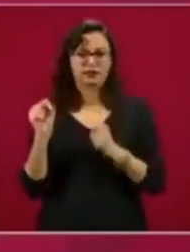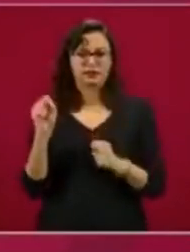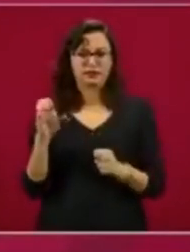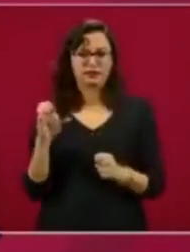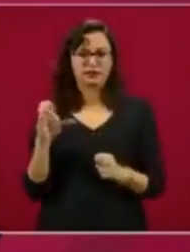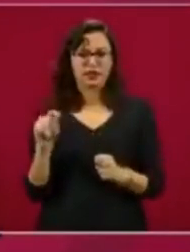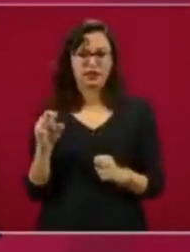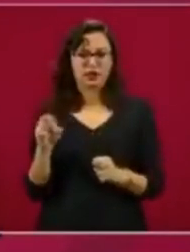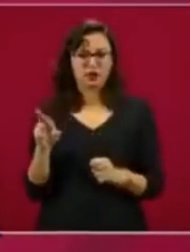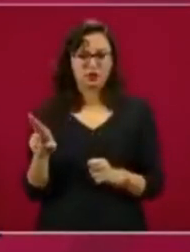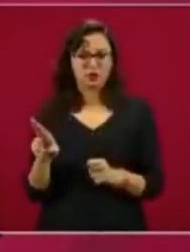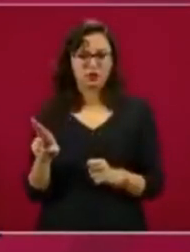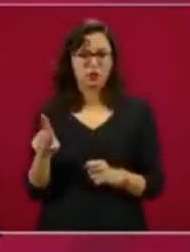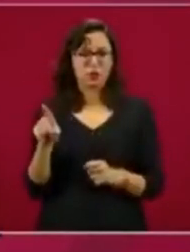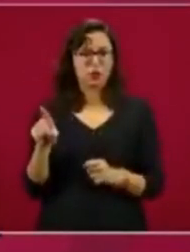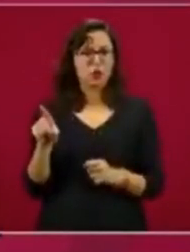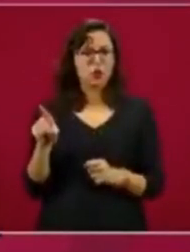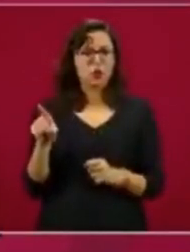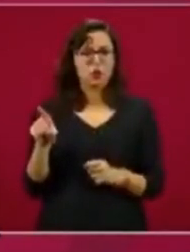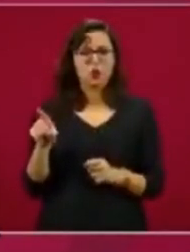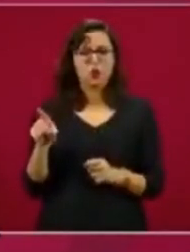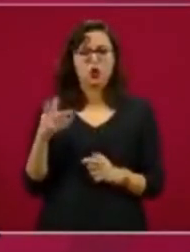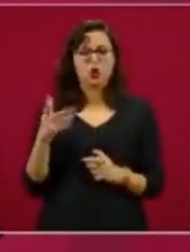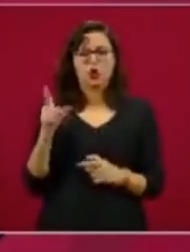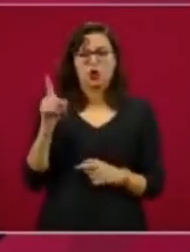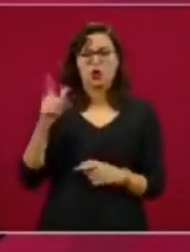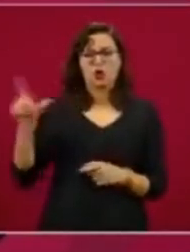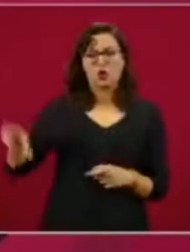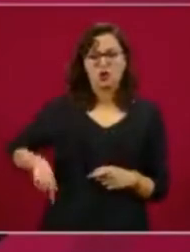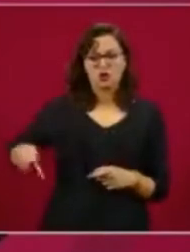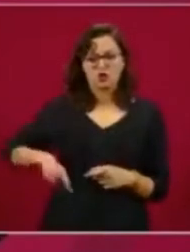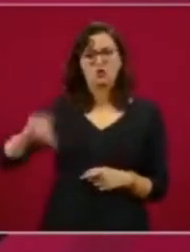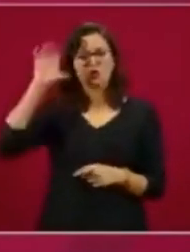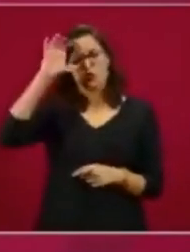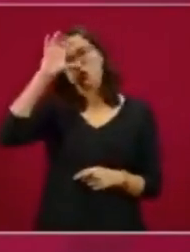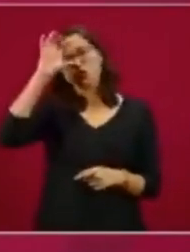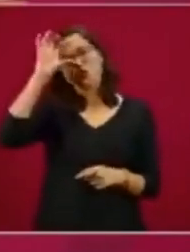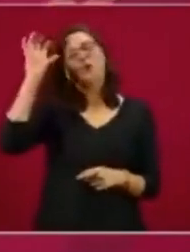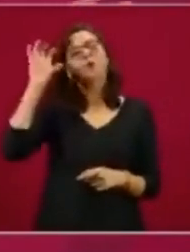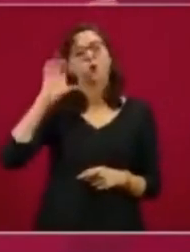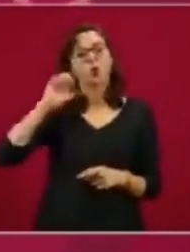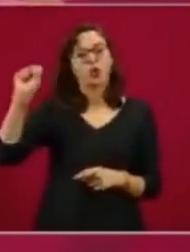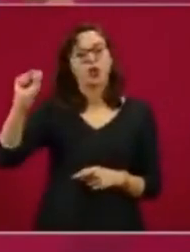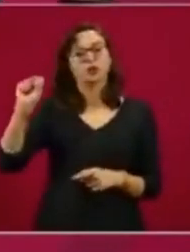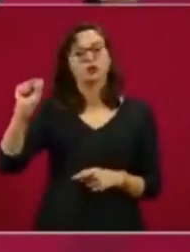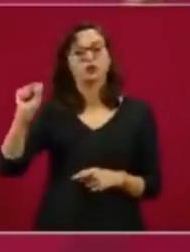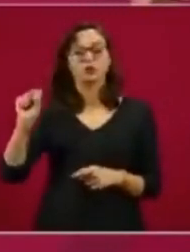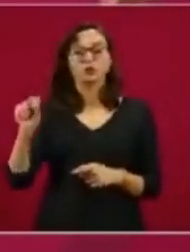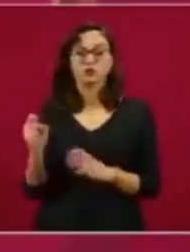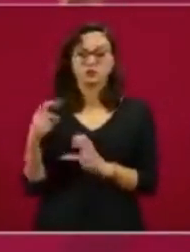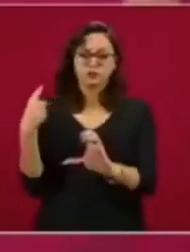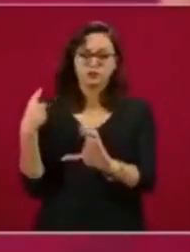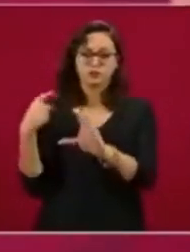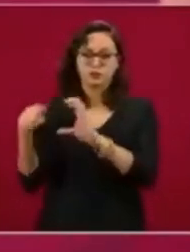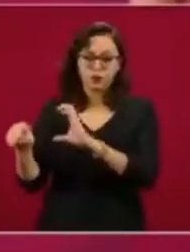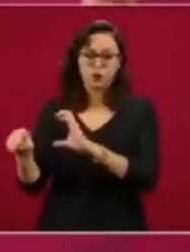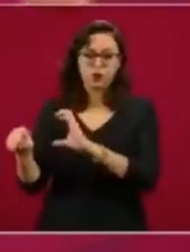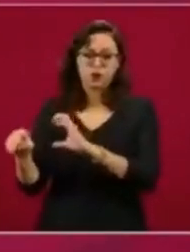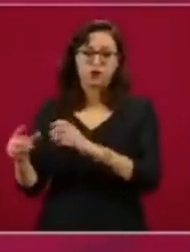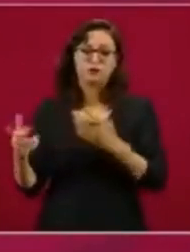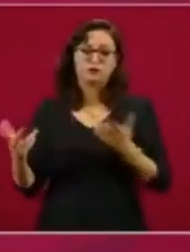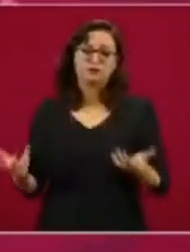de Morelos, le puse un correo, porque tampoco, imagínense,